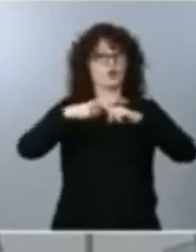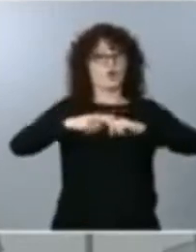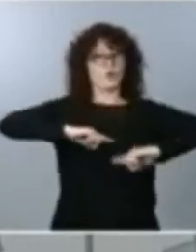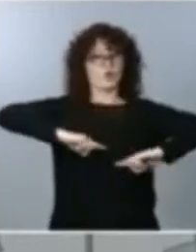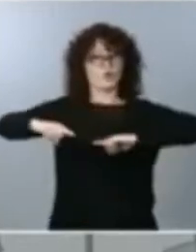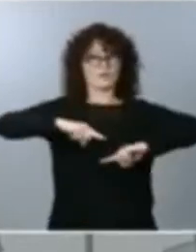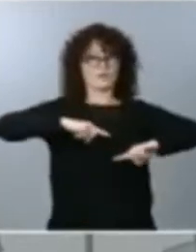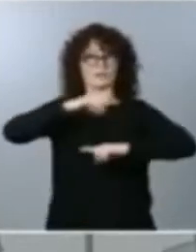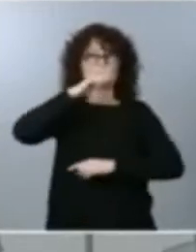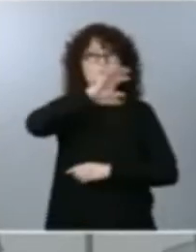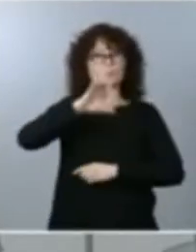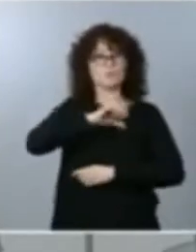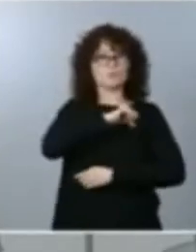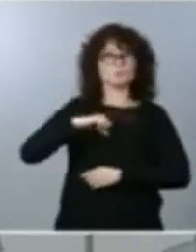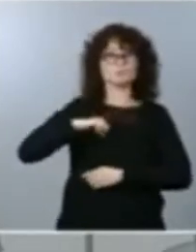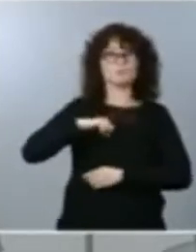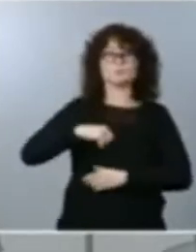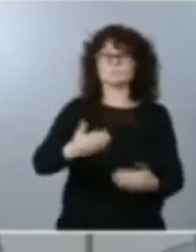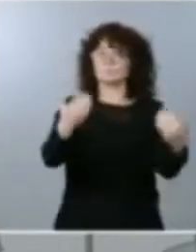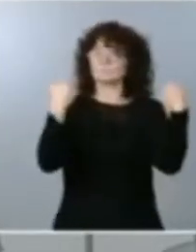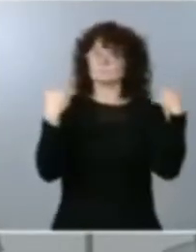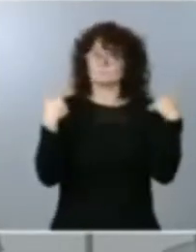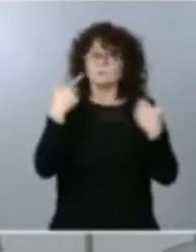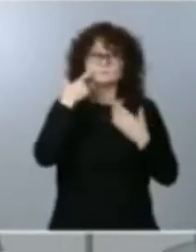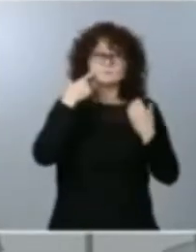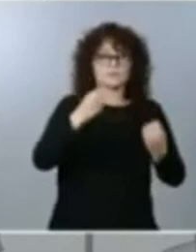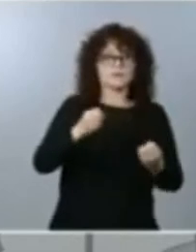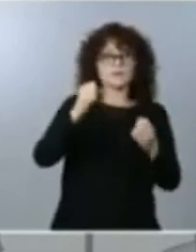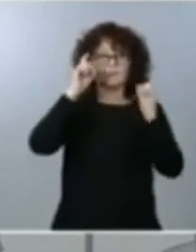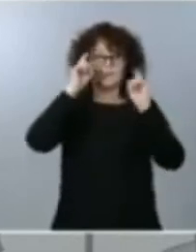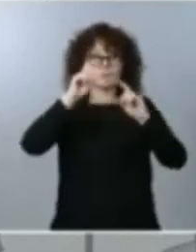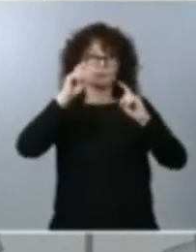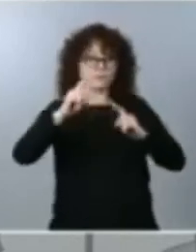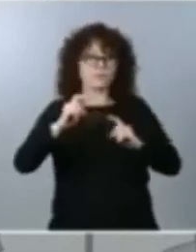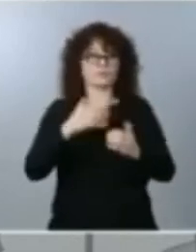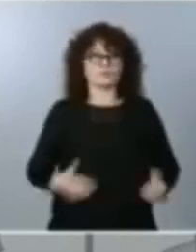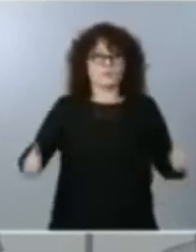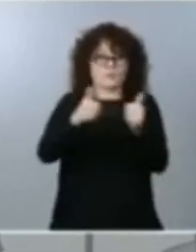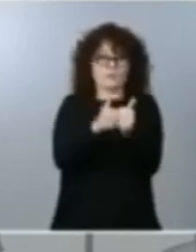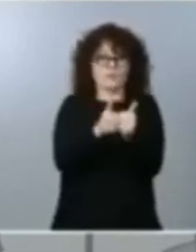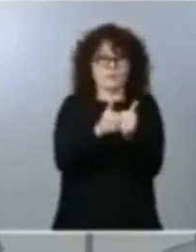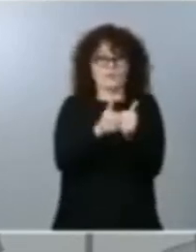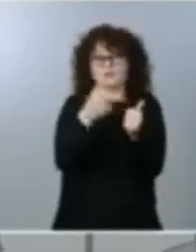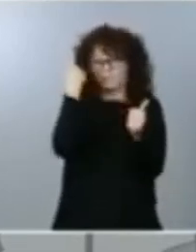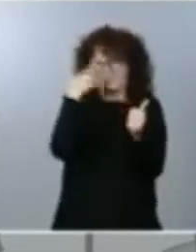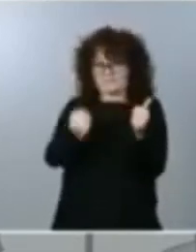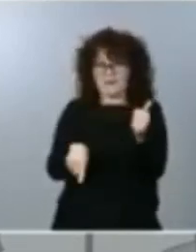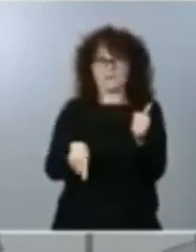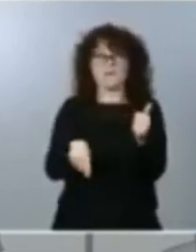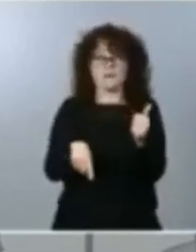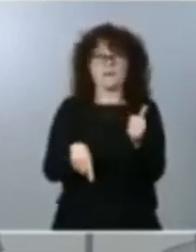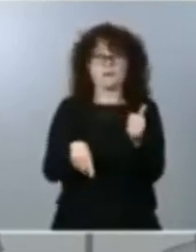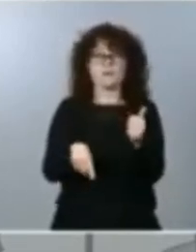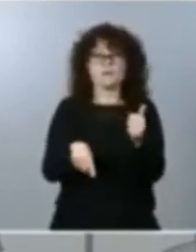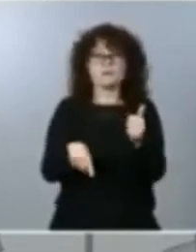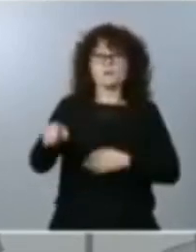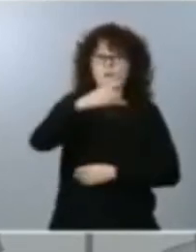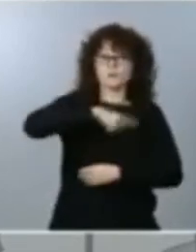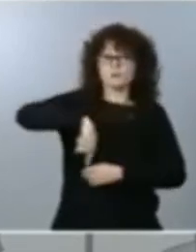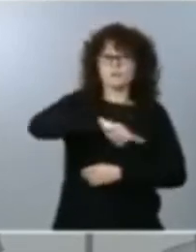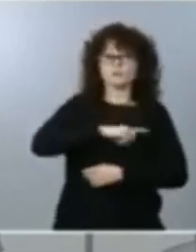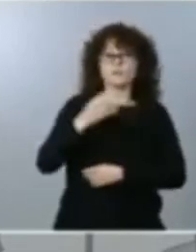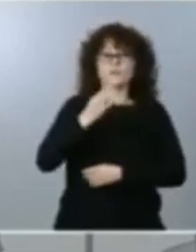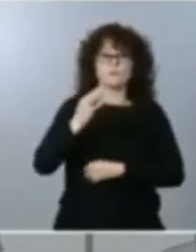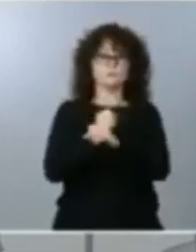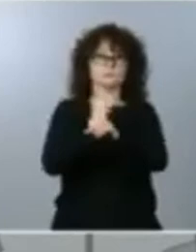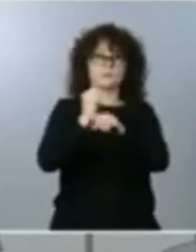tienen las competencias en sanidad en educación en dependencia como saben ustedes y por tanto lo que tenemos que hacer es trabajar hombro